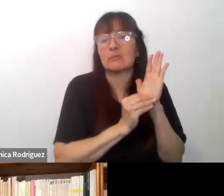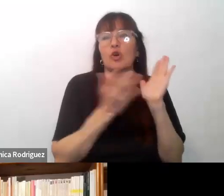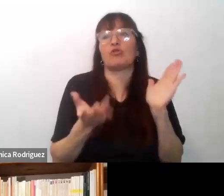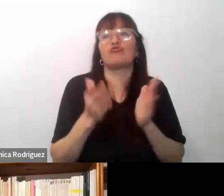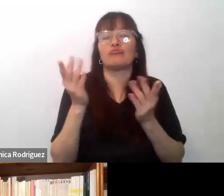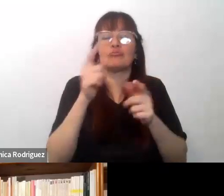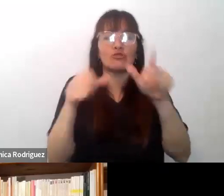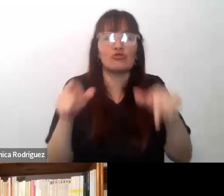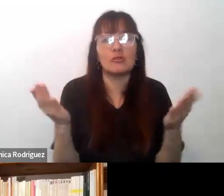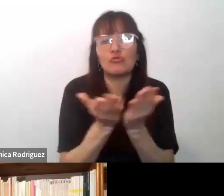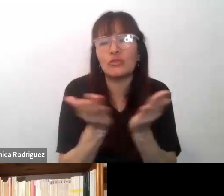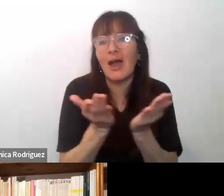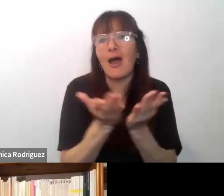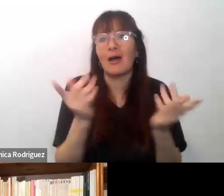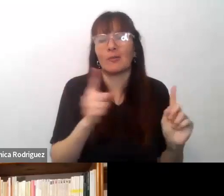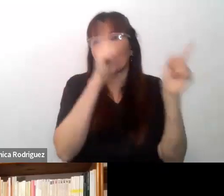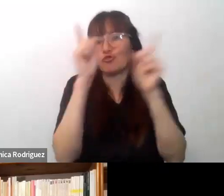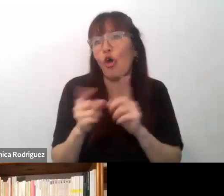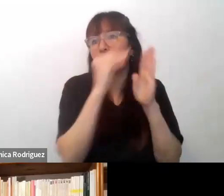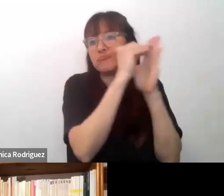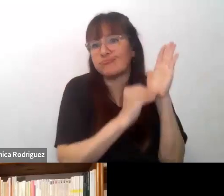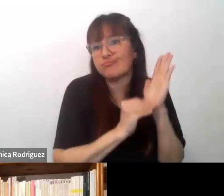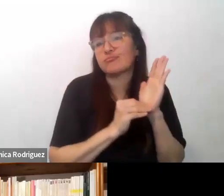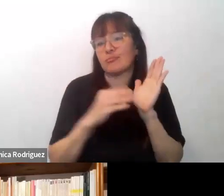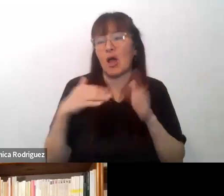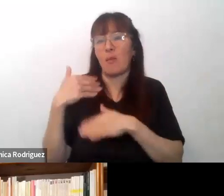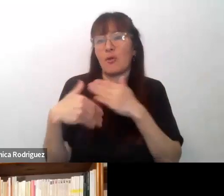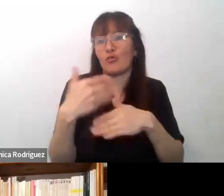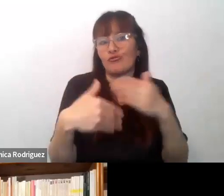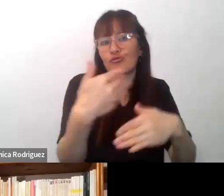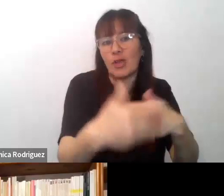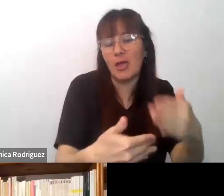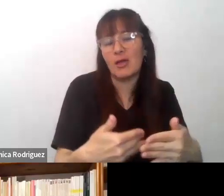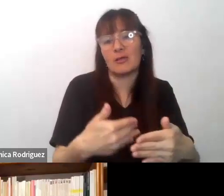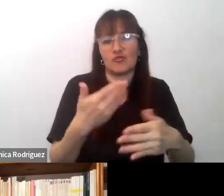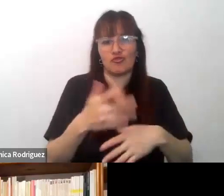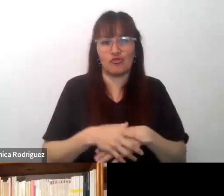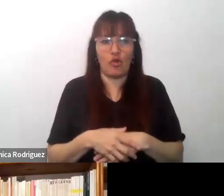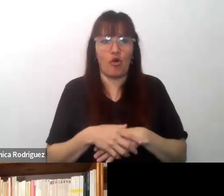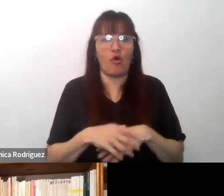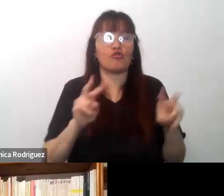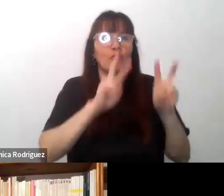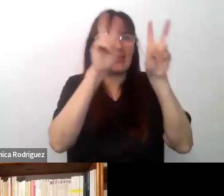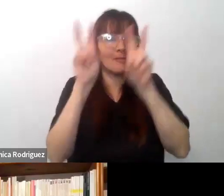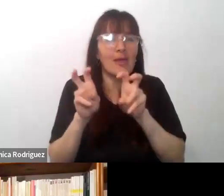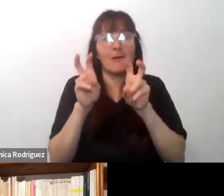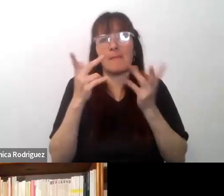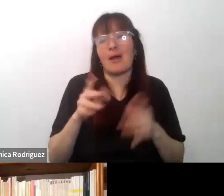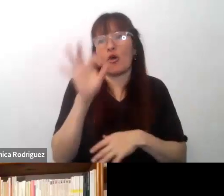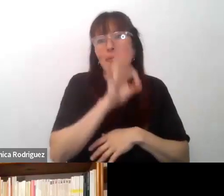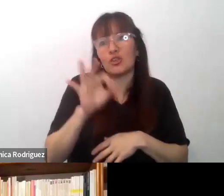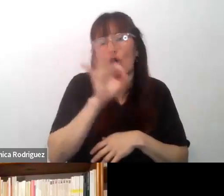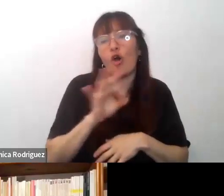estudiantes y los actores de la comunidad escolar y educativa en un proceso de cuestionamiento y de